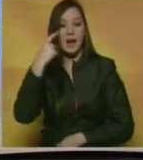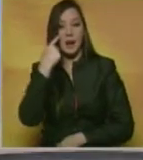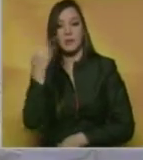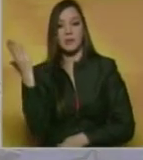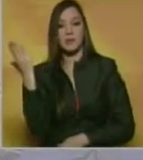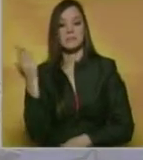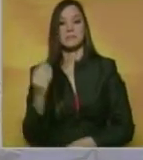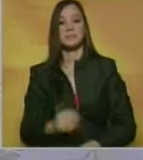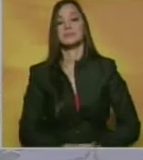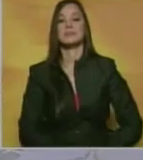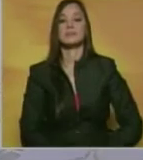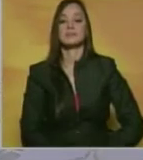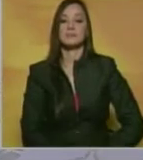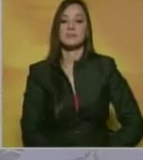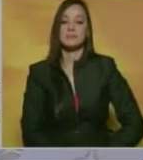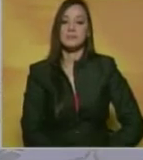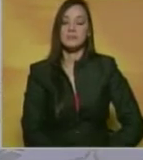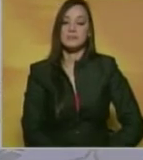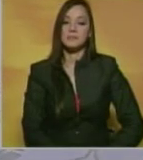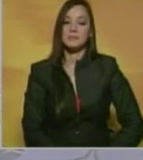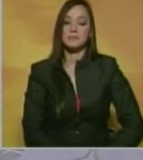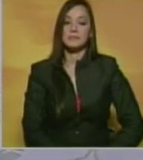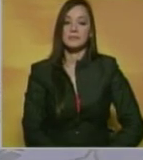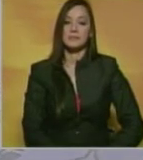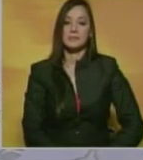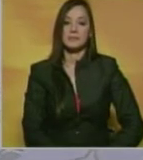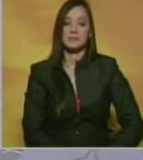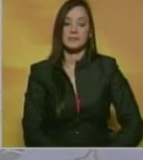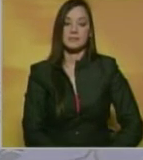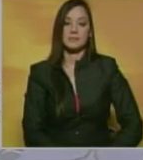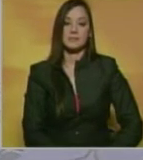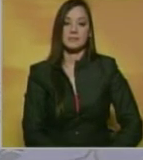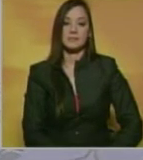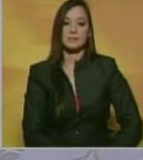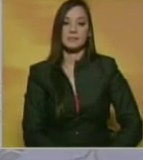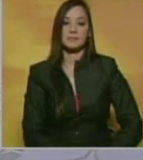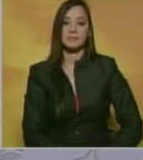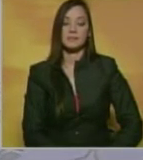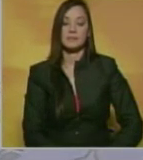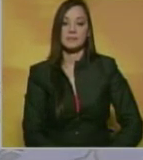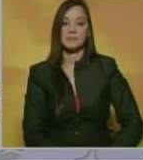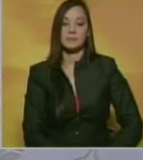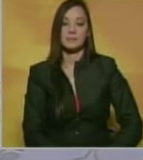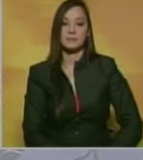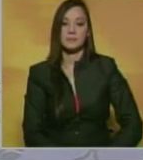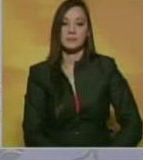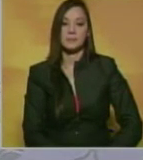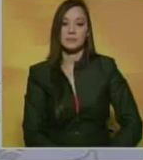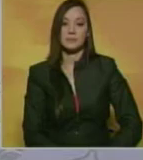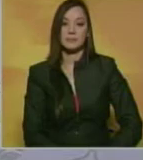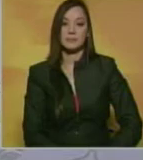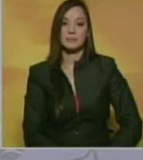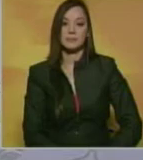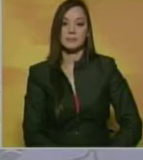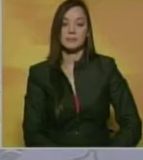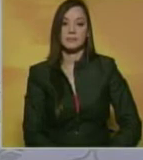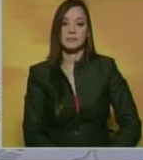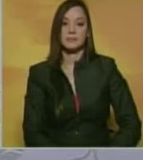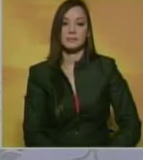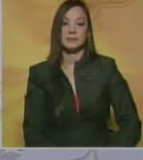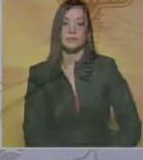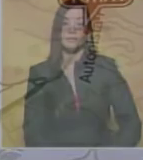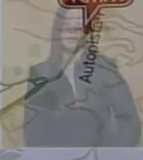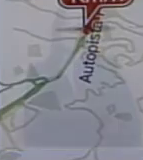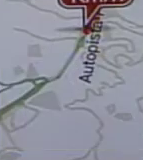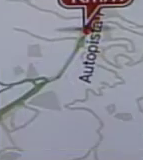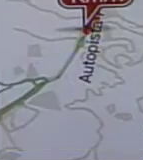aplicación Waze, que ustedes también pueden descargar en sus dispositivos móviles, y unirse a nuestro grupo Tráfico Benevisión, así tener alternativas de las principales